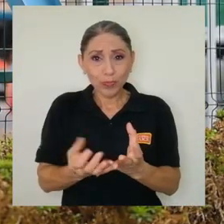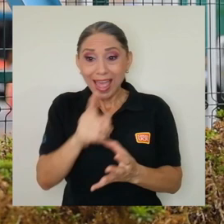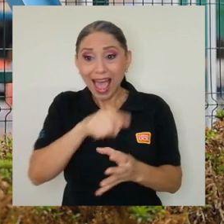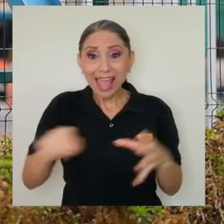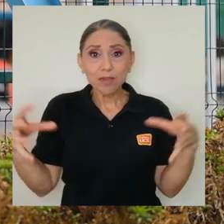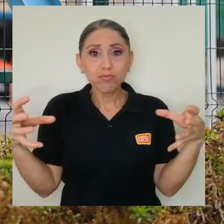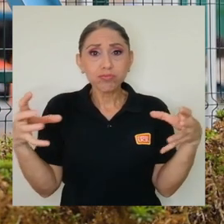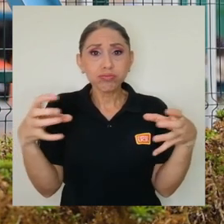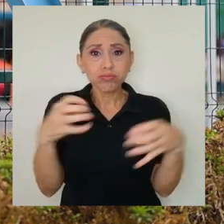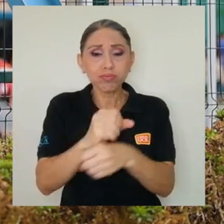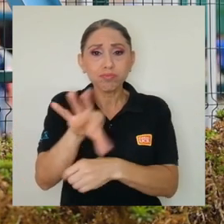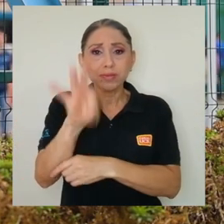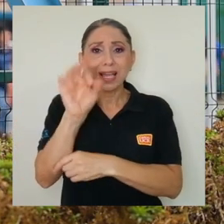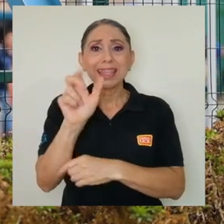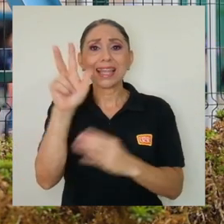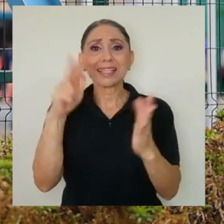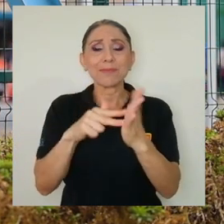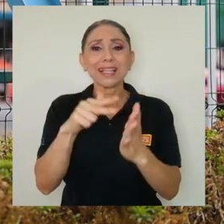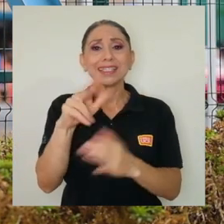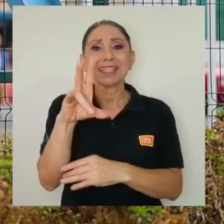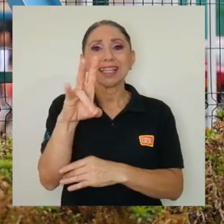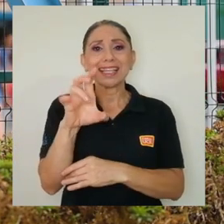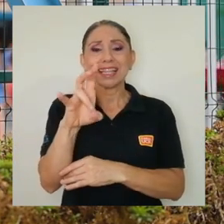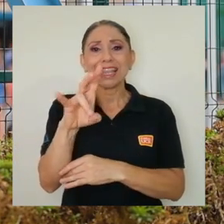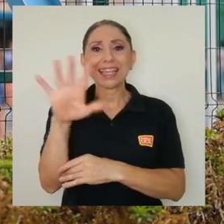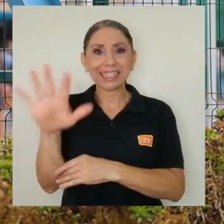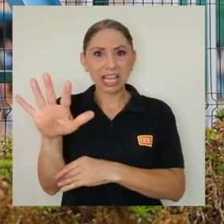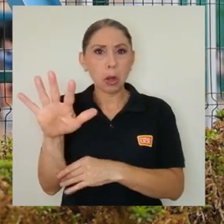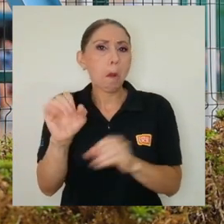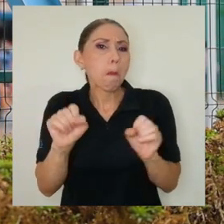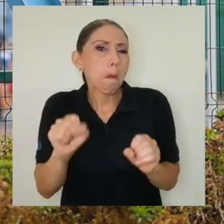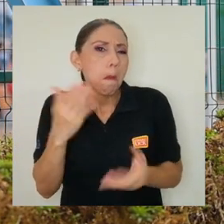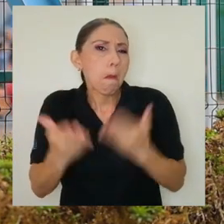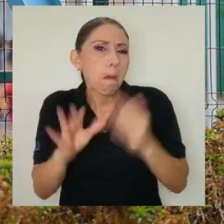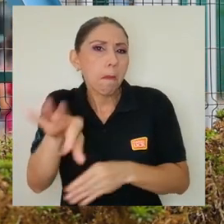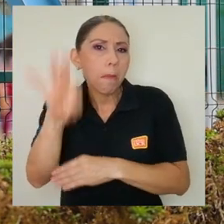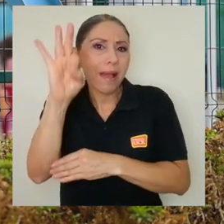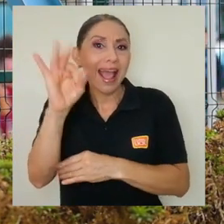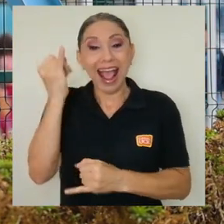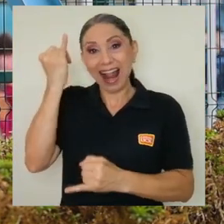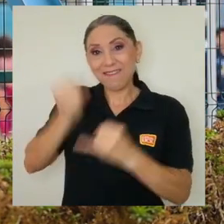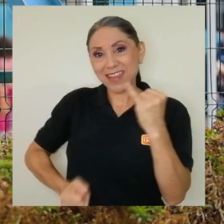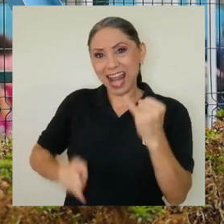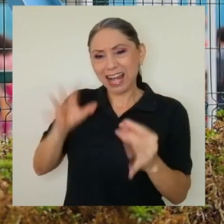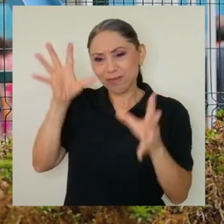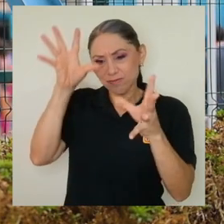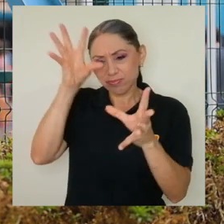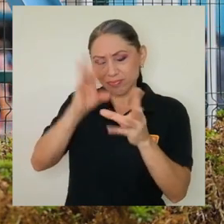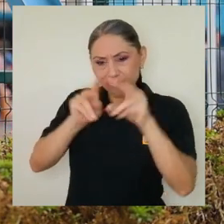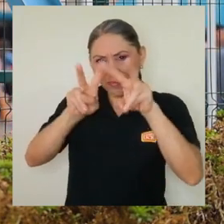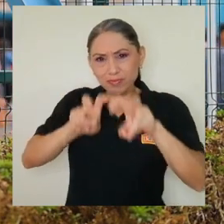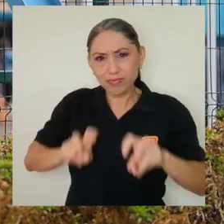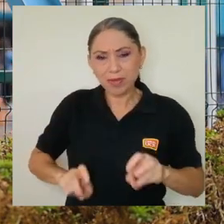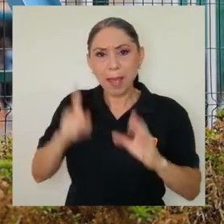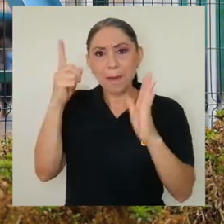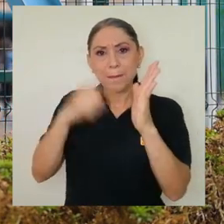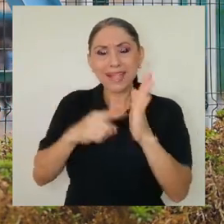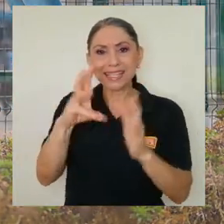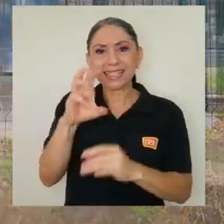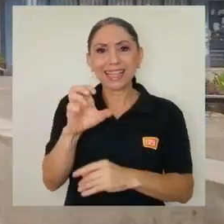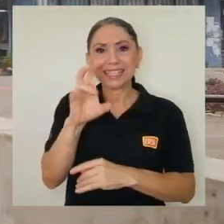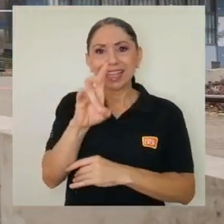.775 resultaron elegibles y al final se analizó un total de 1.673. ¡Gracias!